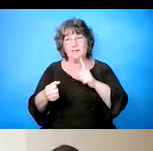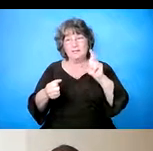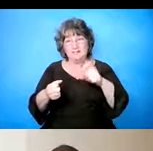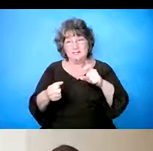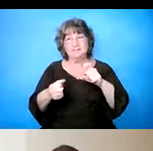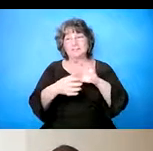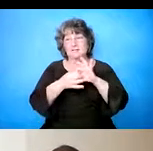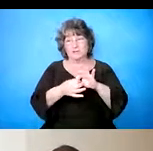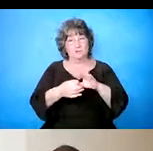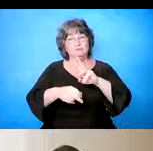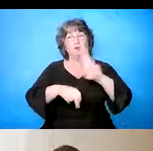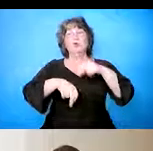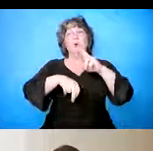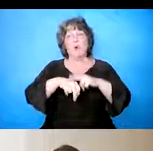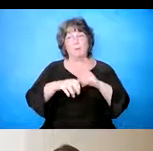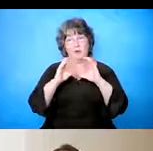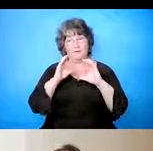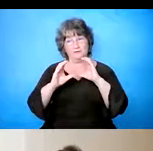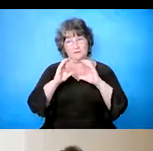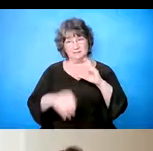Es parte de una conversación normal.